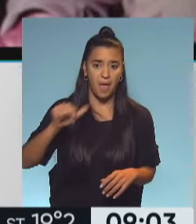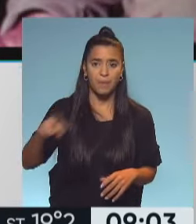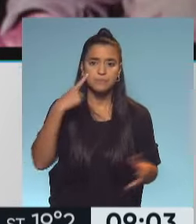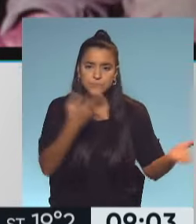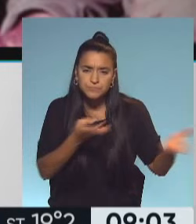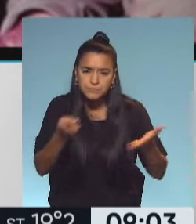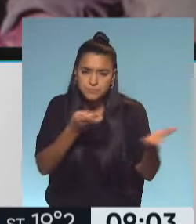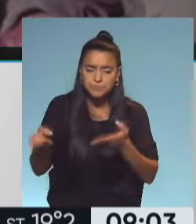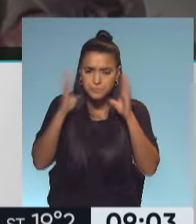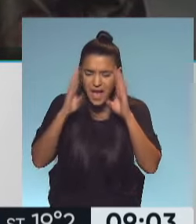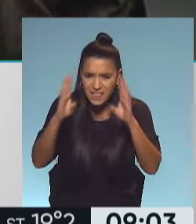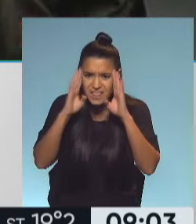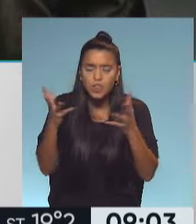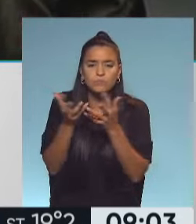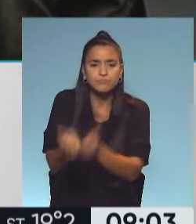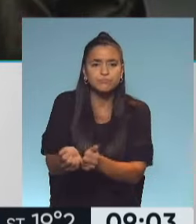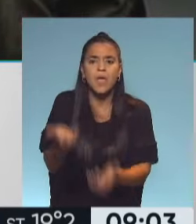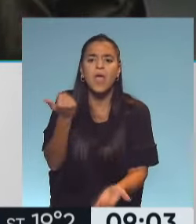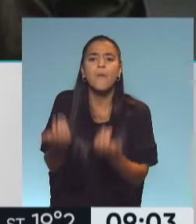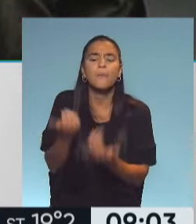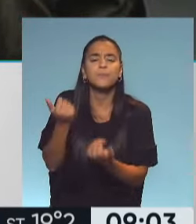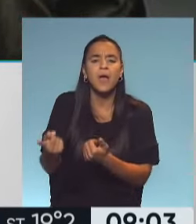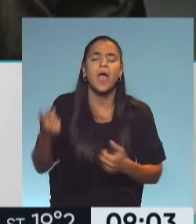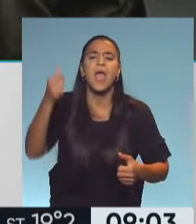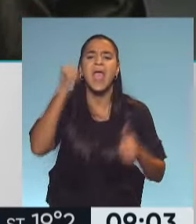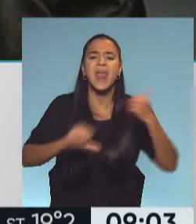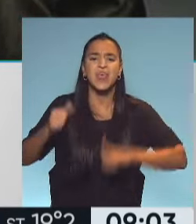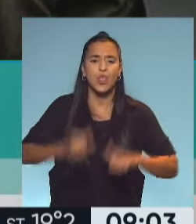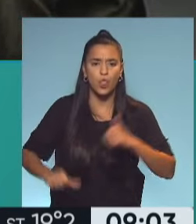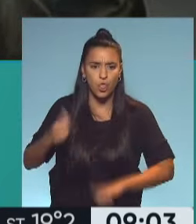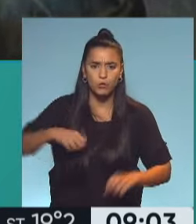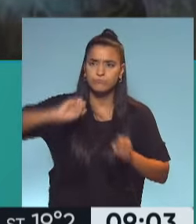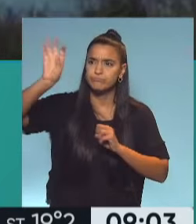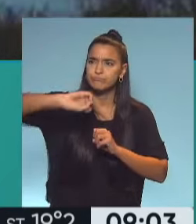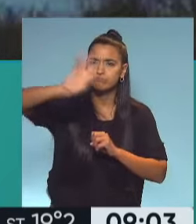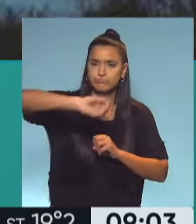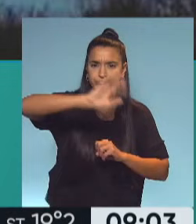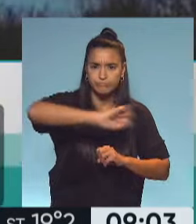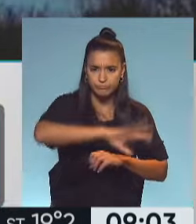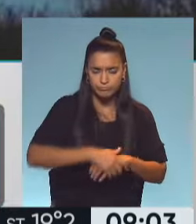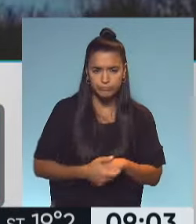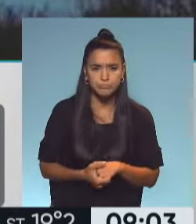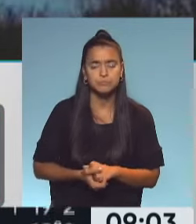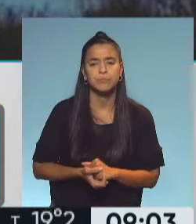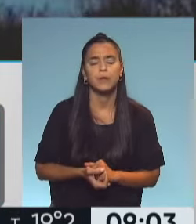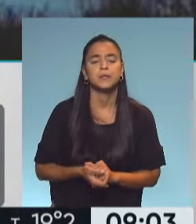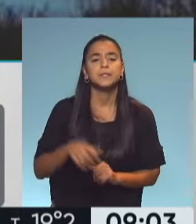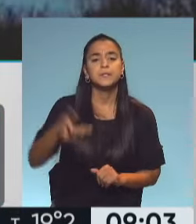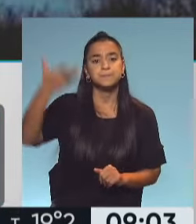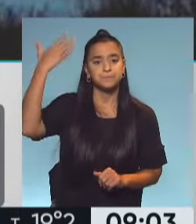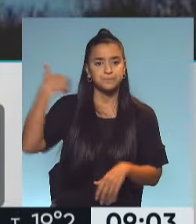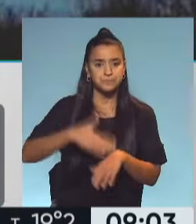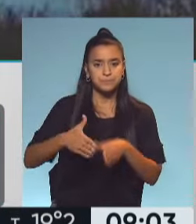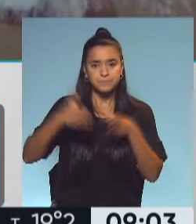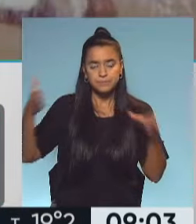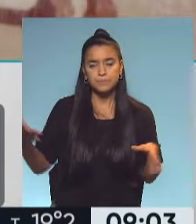atendiendo, conteniendo y evacuando los heridos a diferentes partes del país. En aquella época